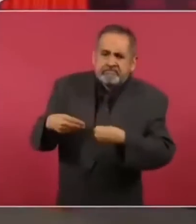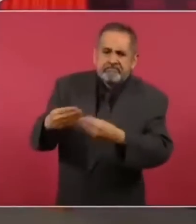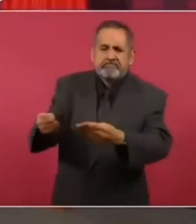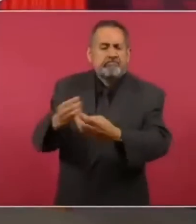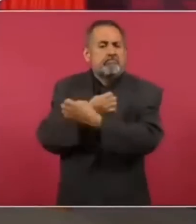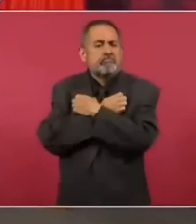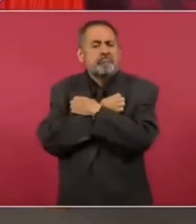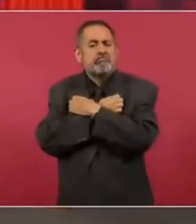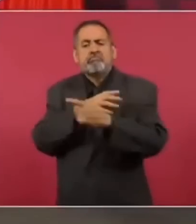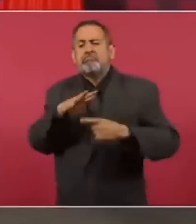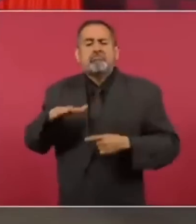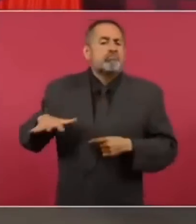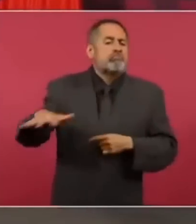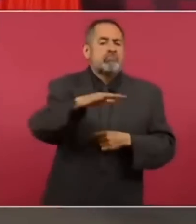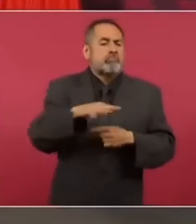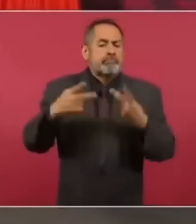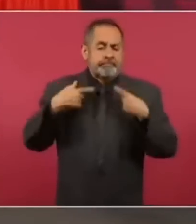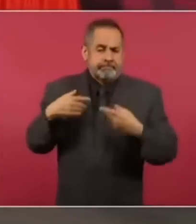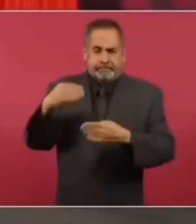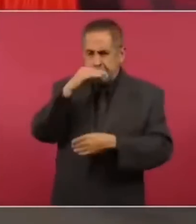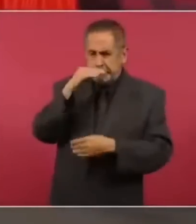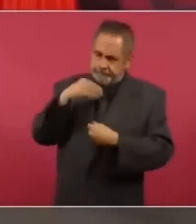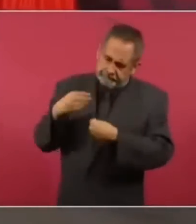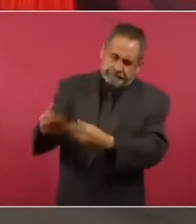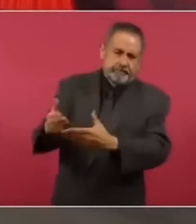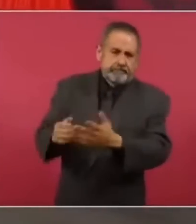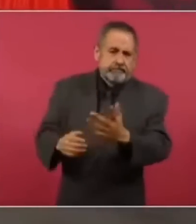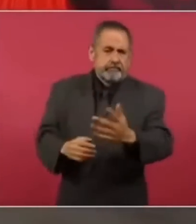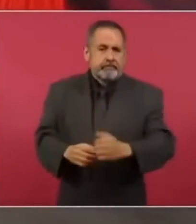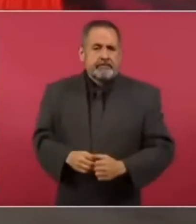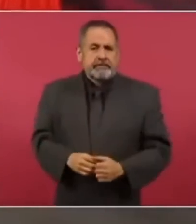garantizar el derecho a la educación. Entonces,